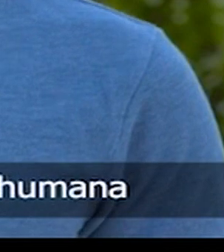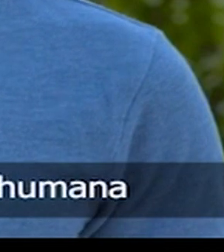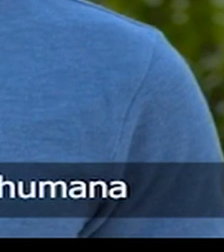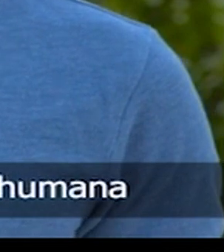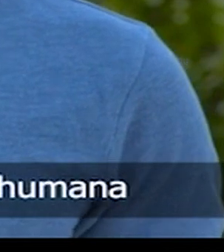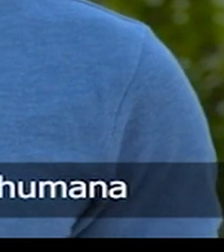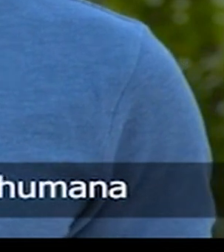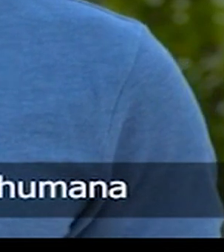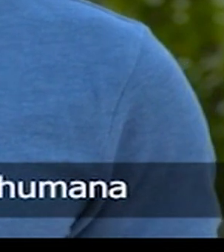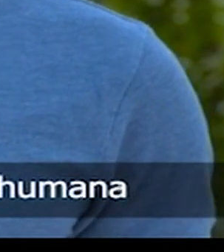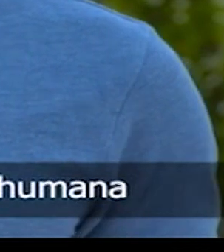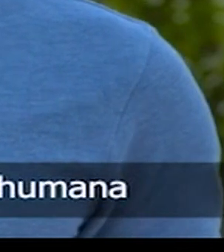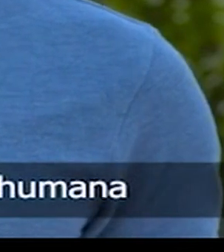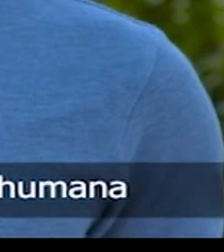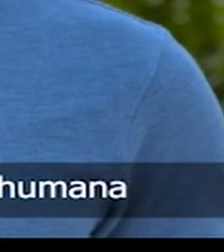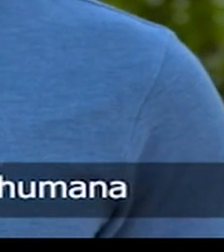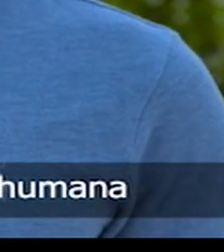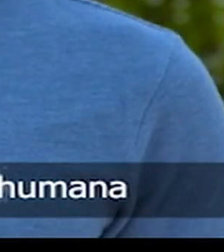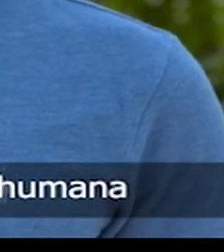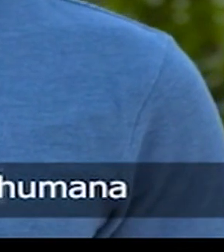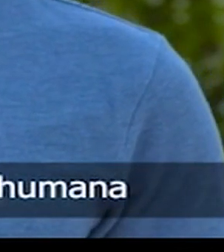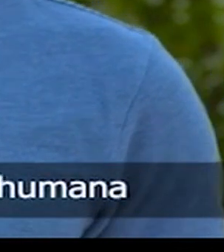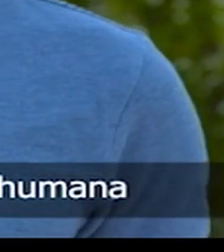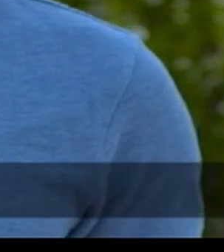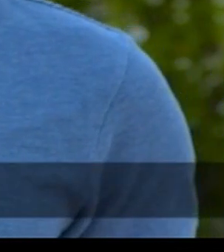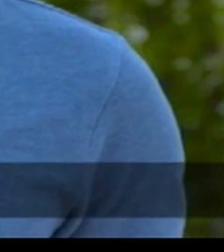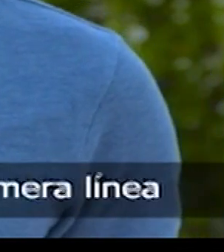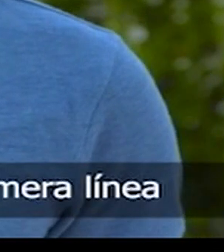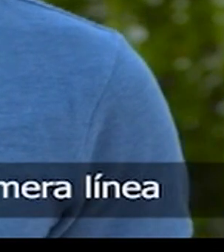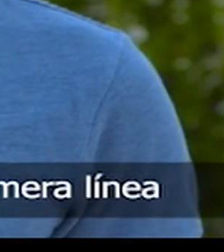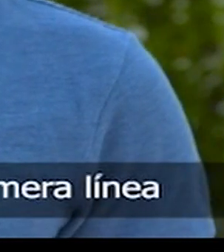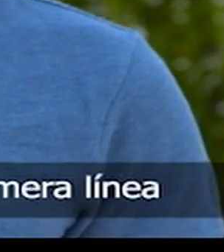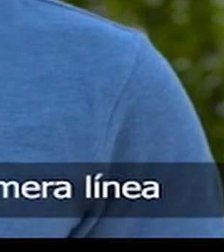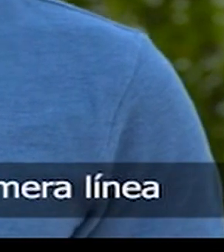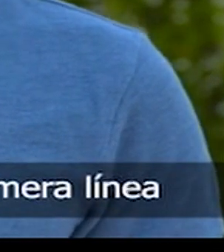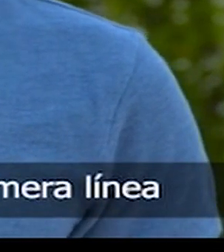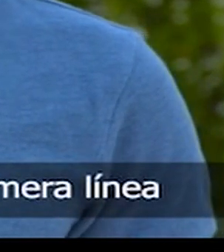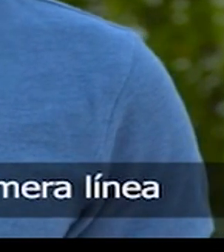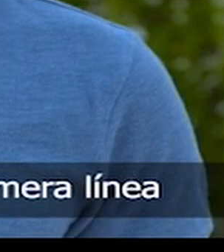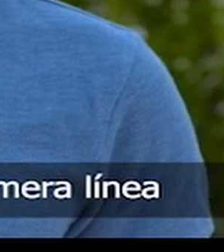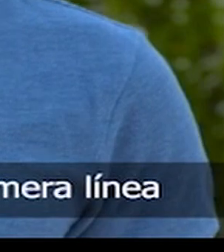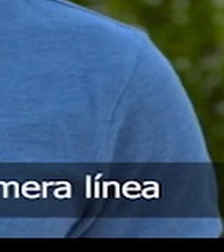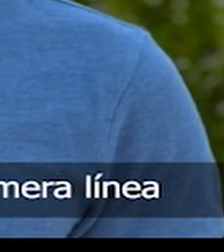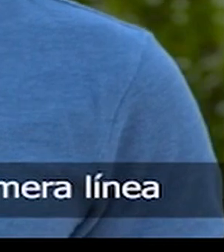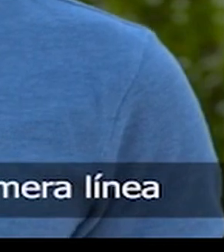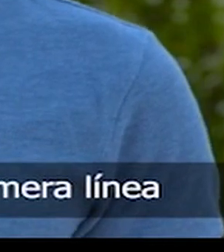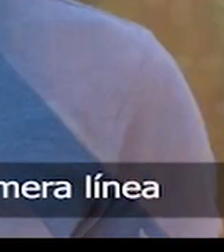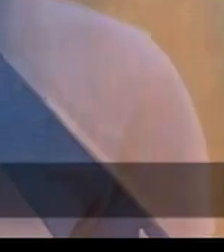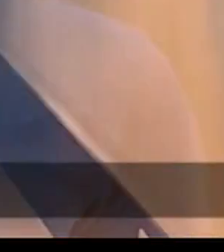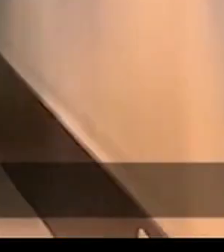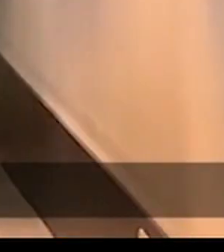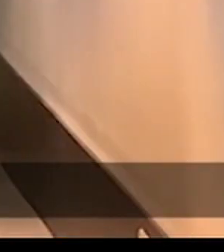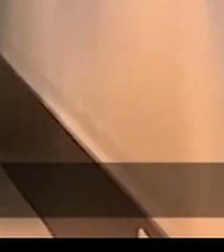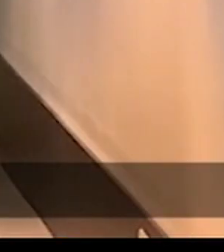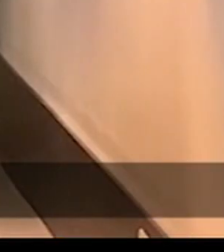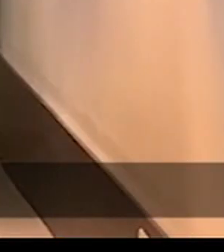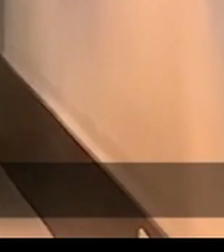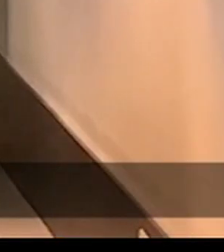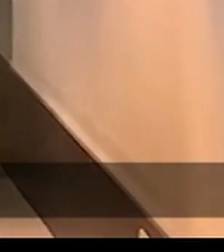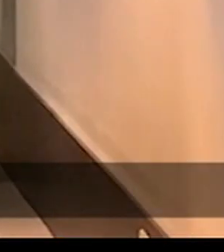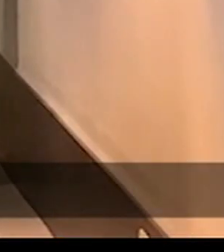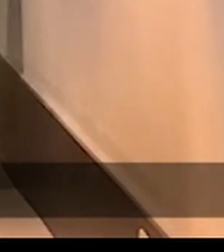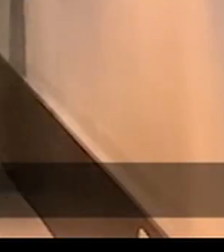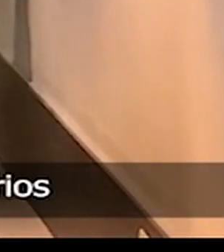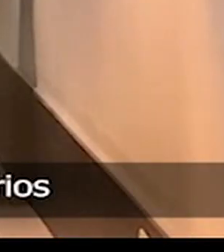la caja costarricense de seguro social es una entidad humana que está llena de funcionarios que están trabajando en primera línea para recuperar